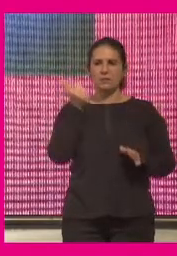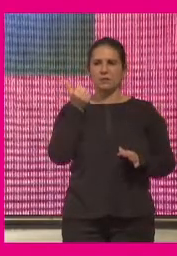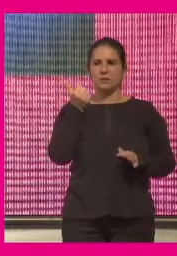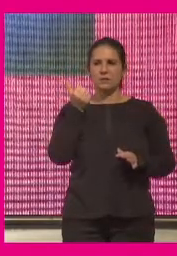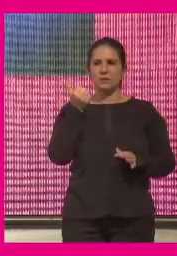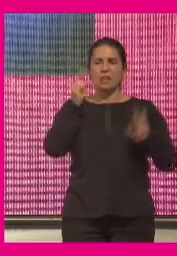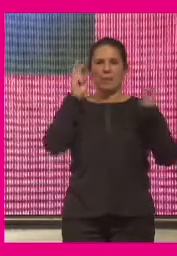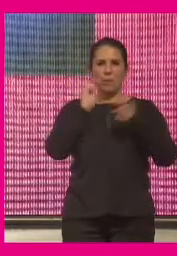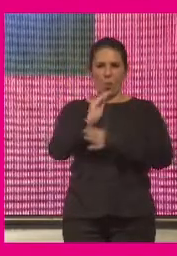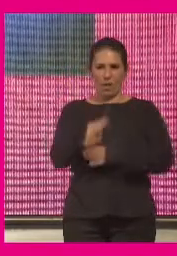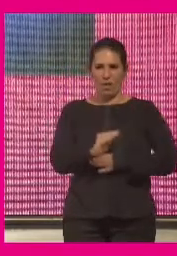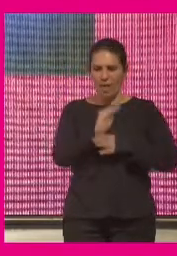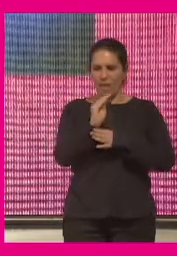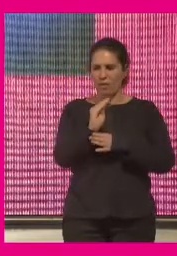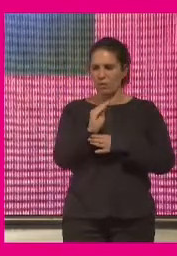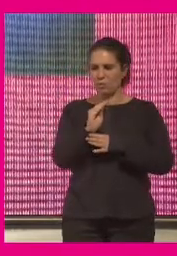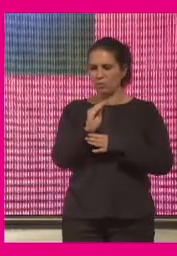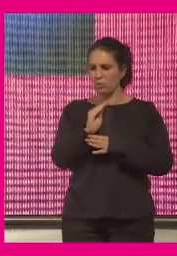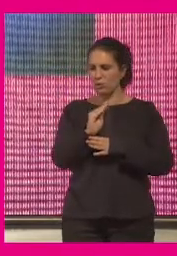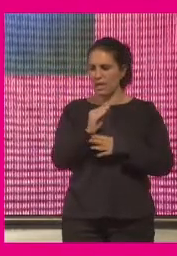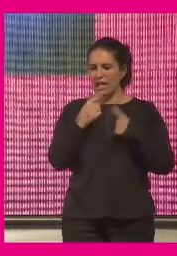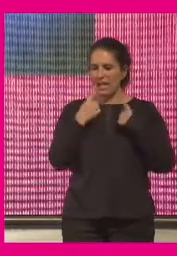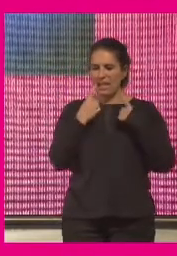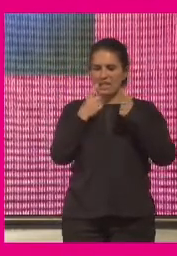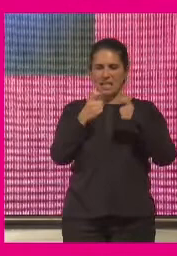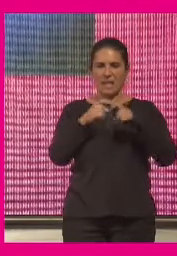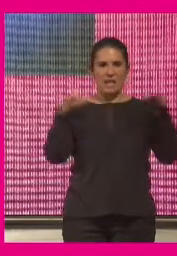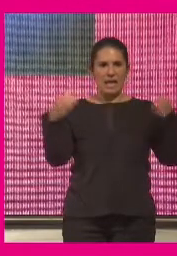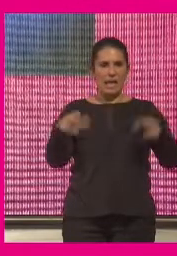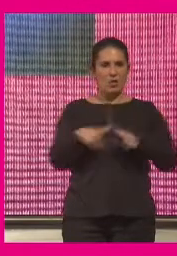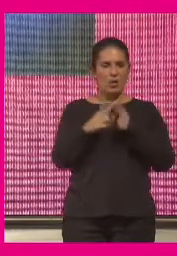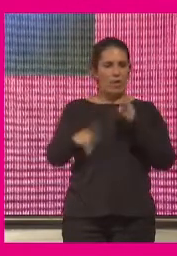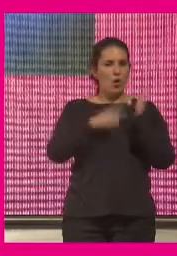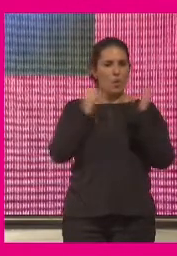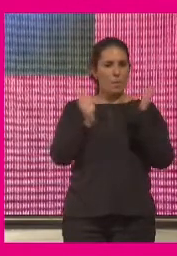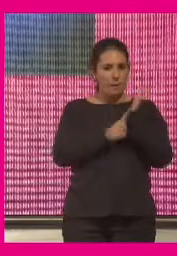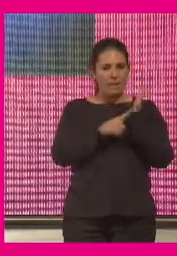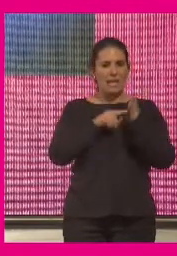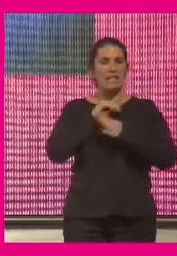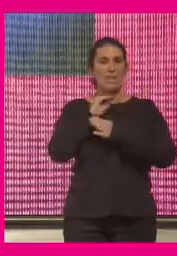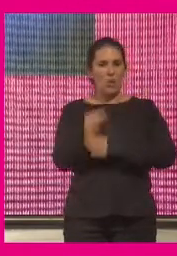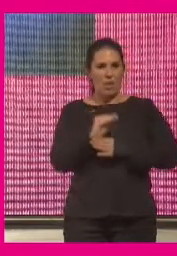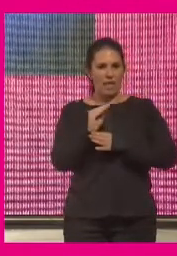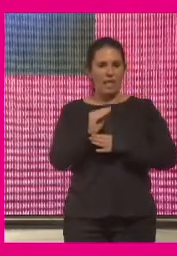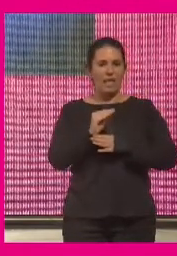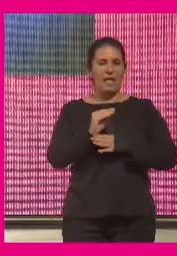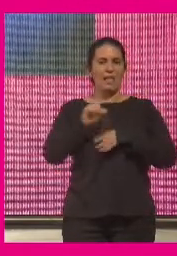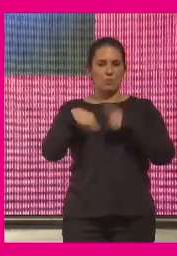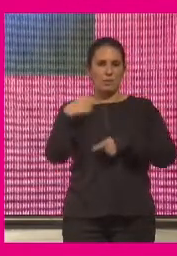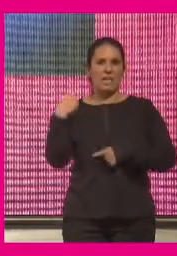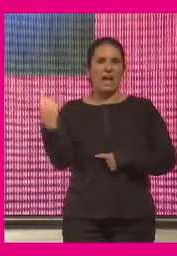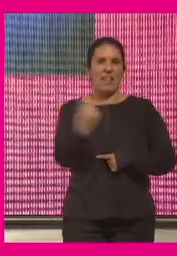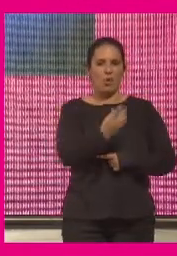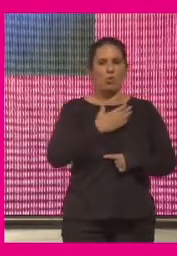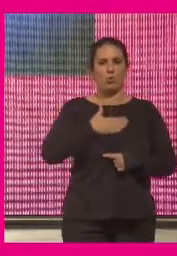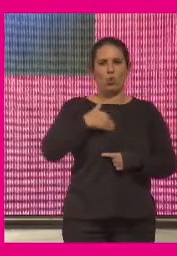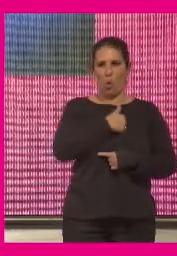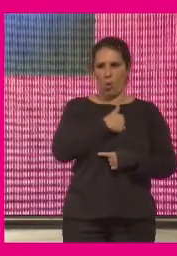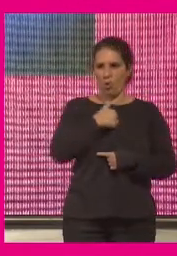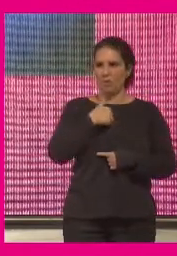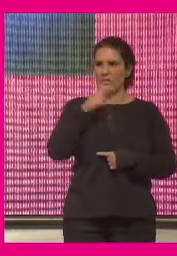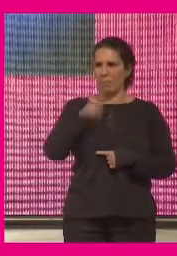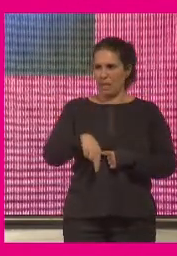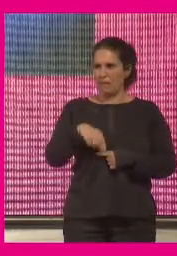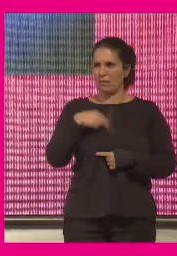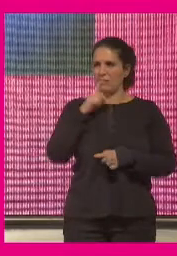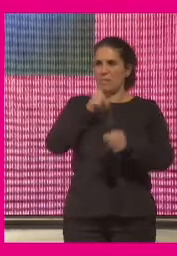el tema de los cuidados se evidencia de forma más clara la necesidad de que el conjunto de la sociedad actúe cada uno desde su perspectiva y cada uno desde su rol en